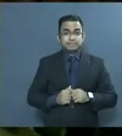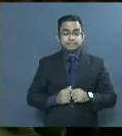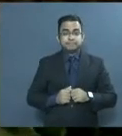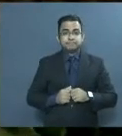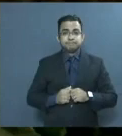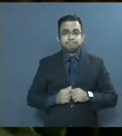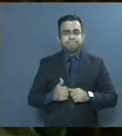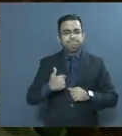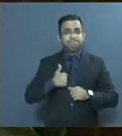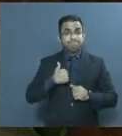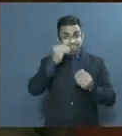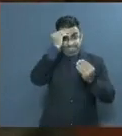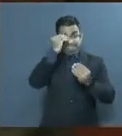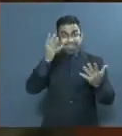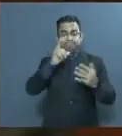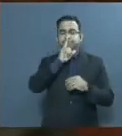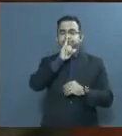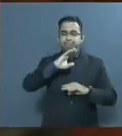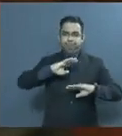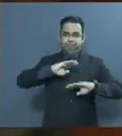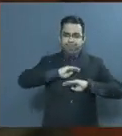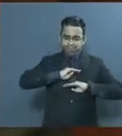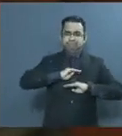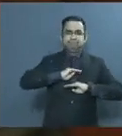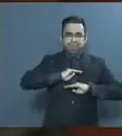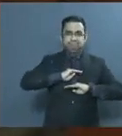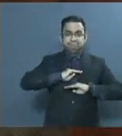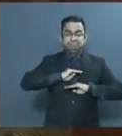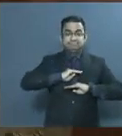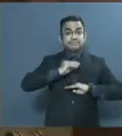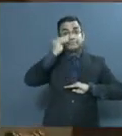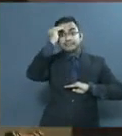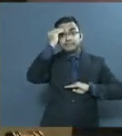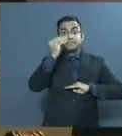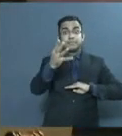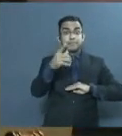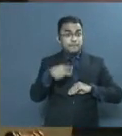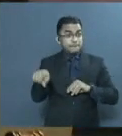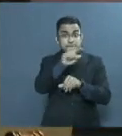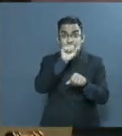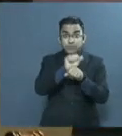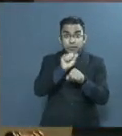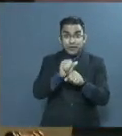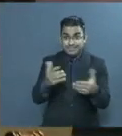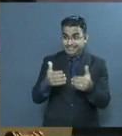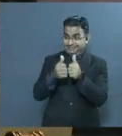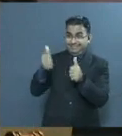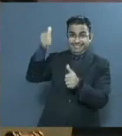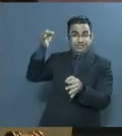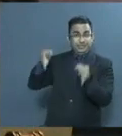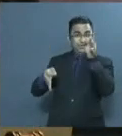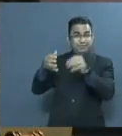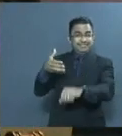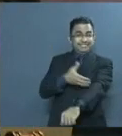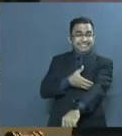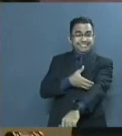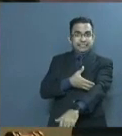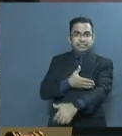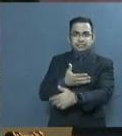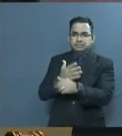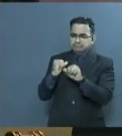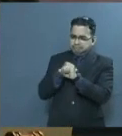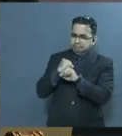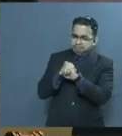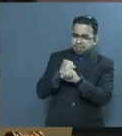Con satisfacción, puedo informar a ustedes que el compromiso de esta Suprema Corte de Justicia por